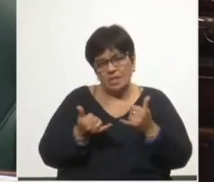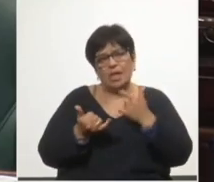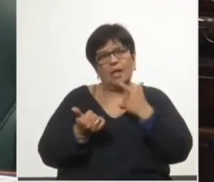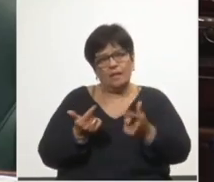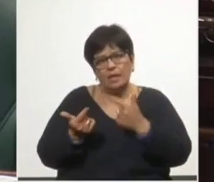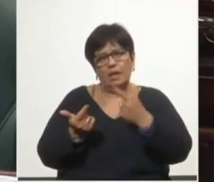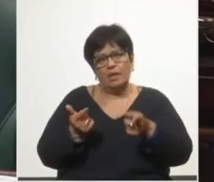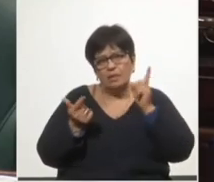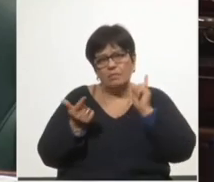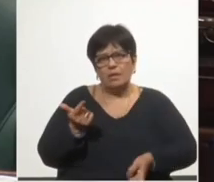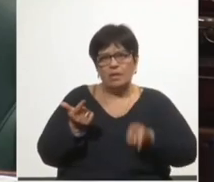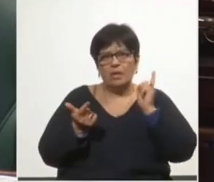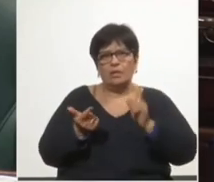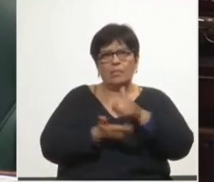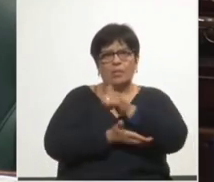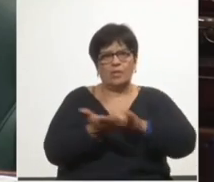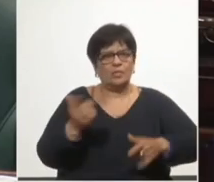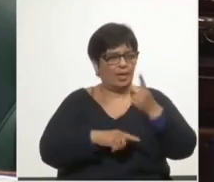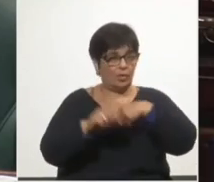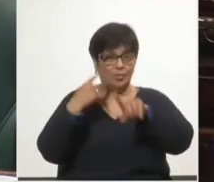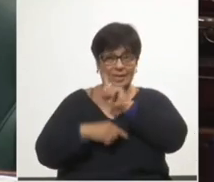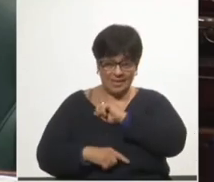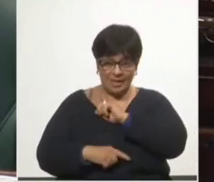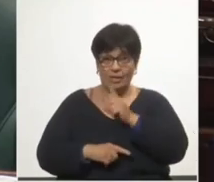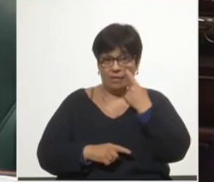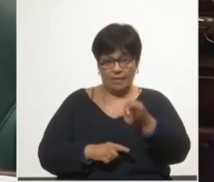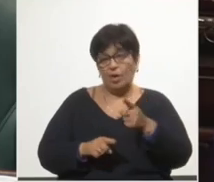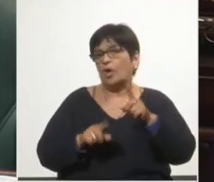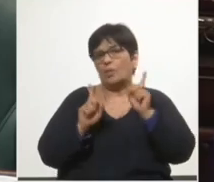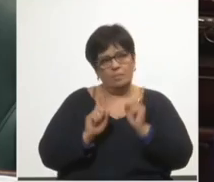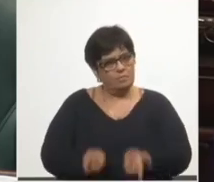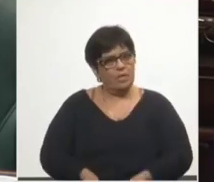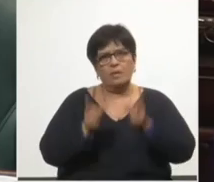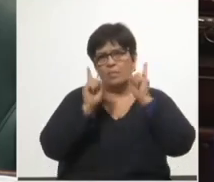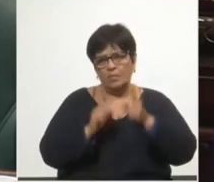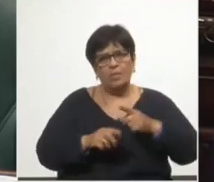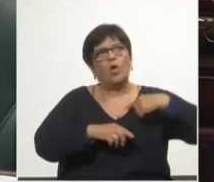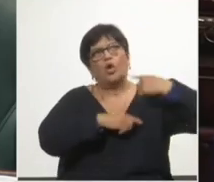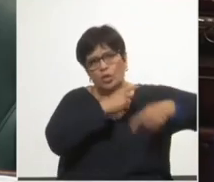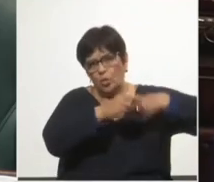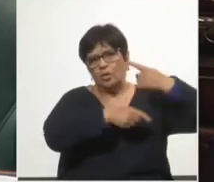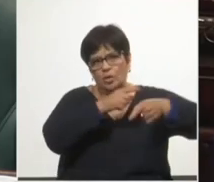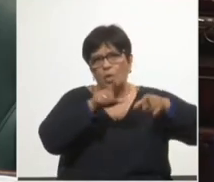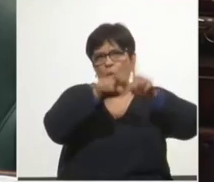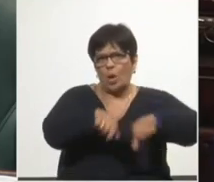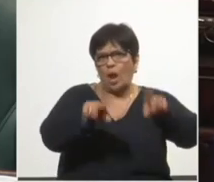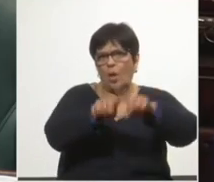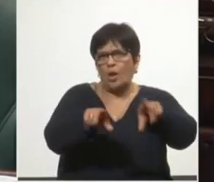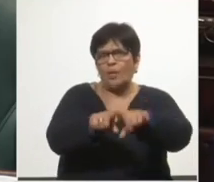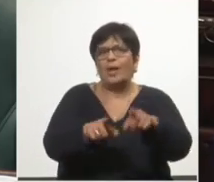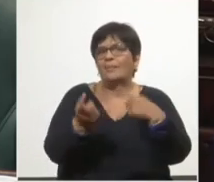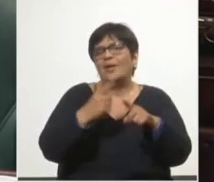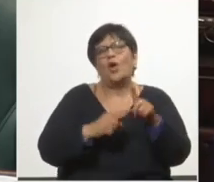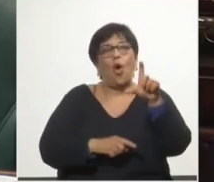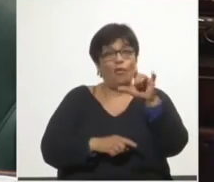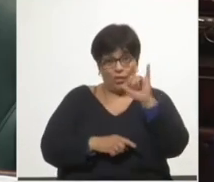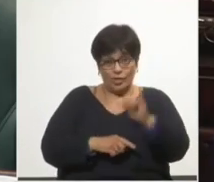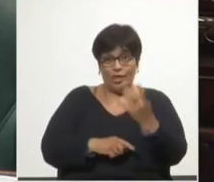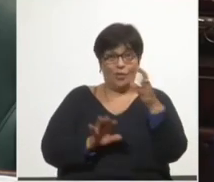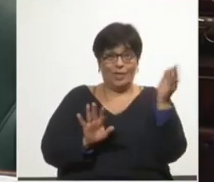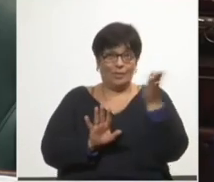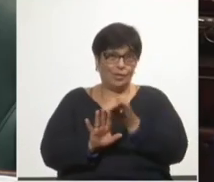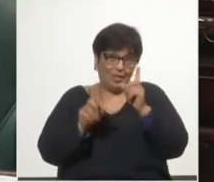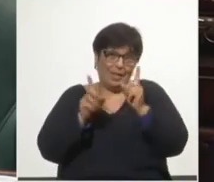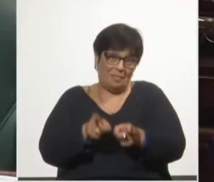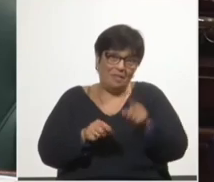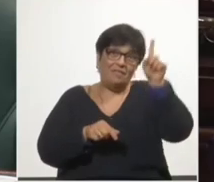en la discusión del presupuesto del año pasado, veo que la vamos a seguir dando varios años, pero claro, ese 90% sobre el tema,